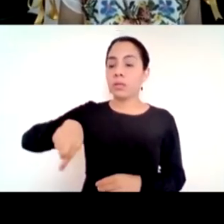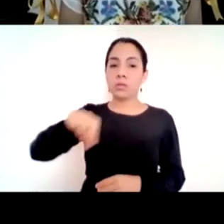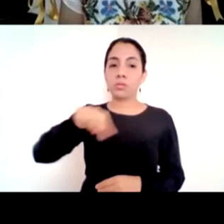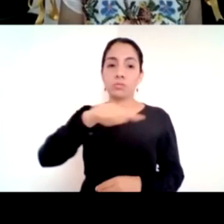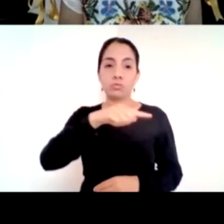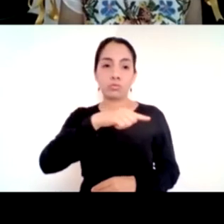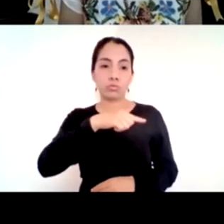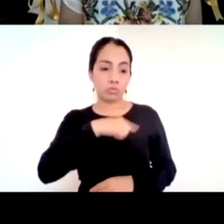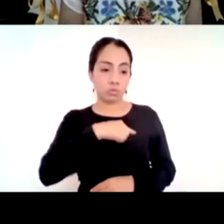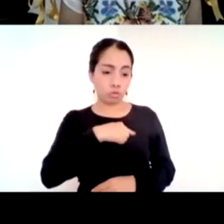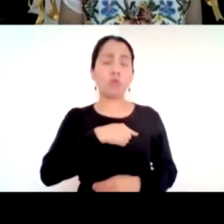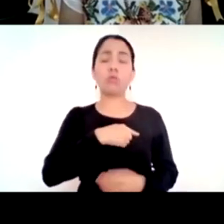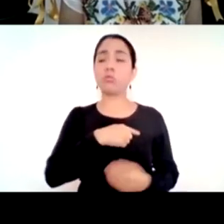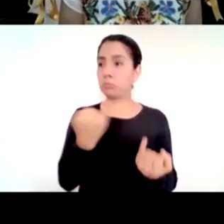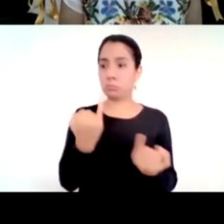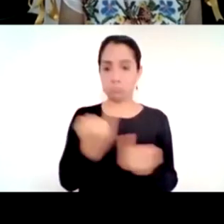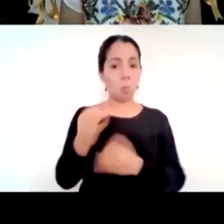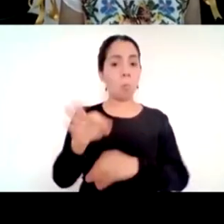coordinadamente